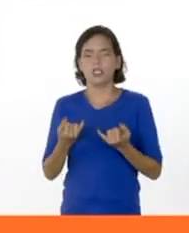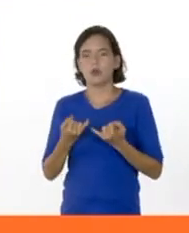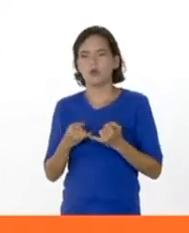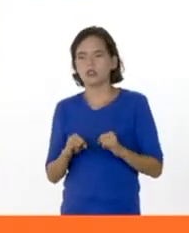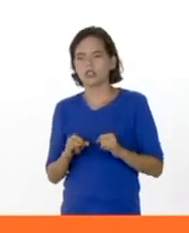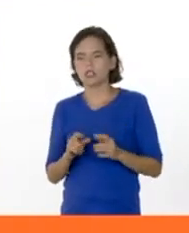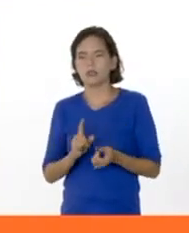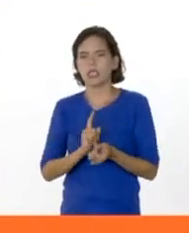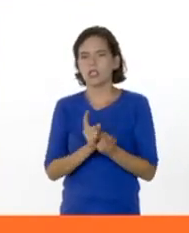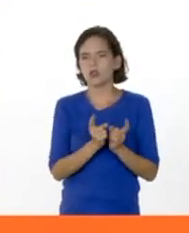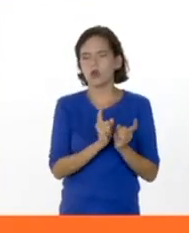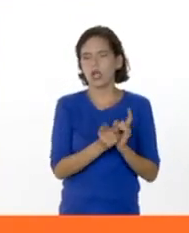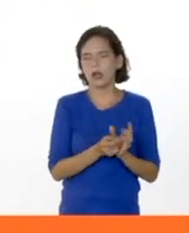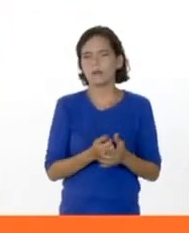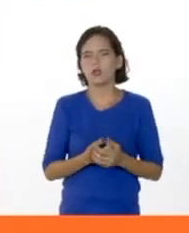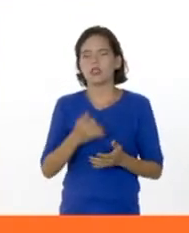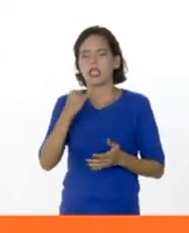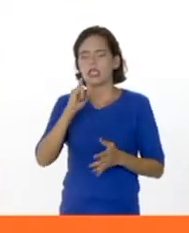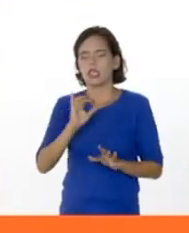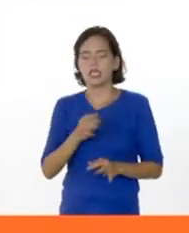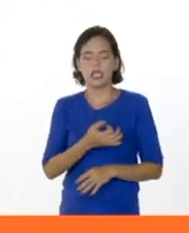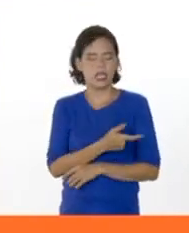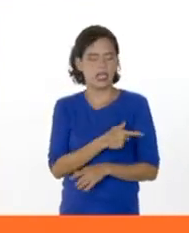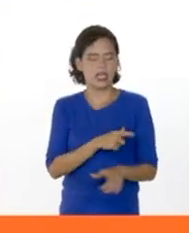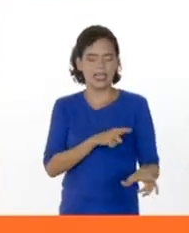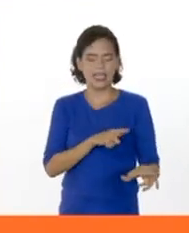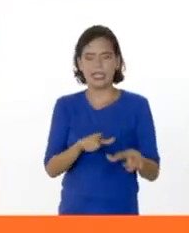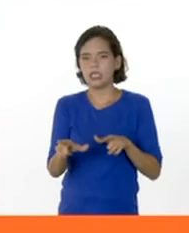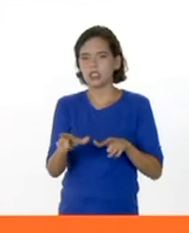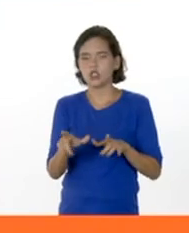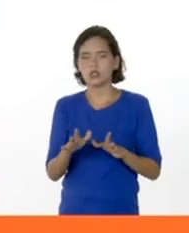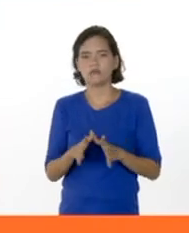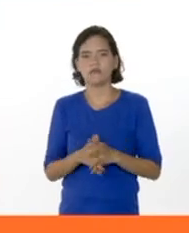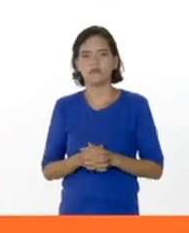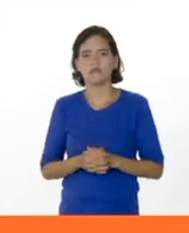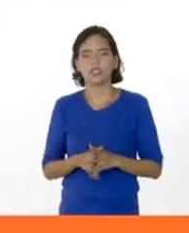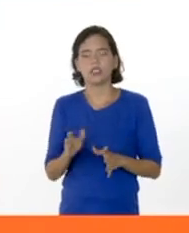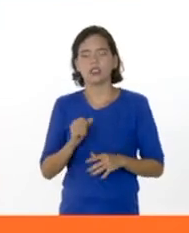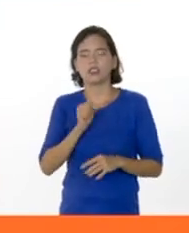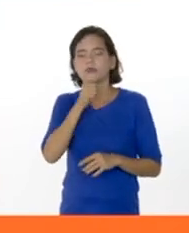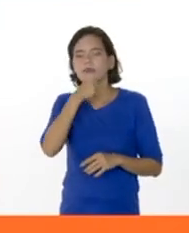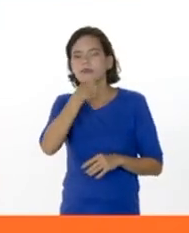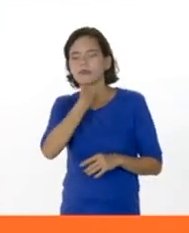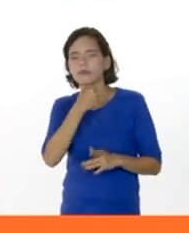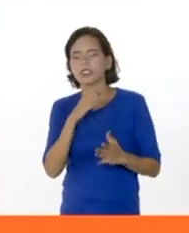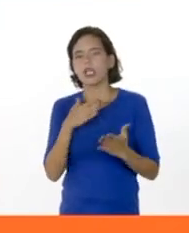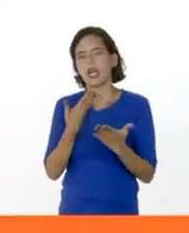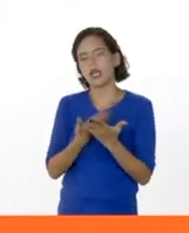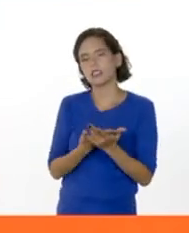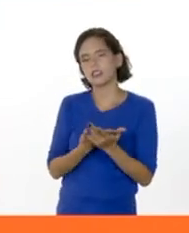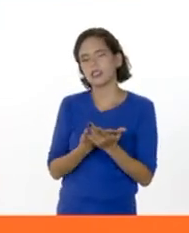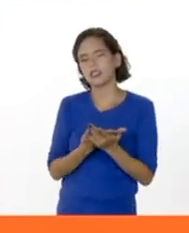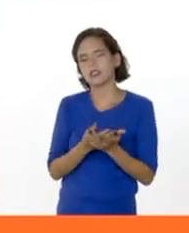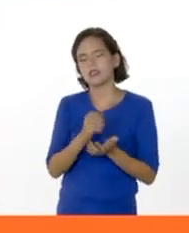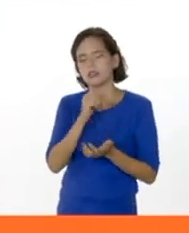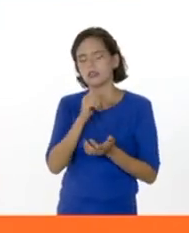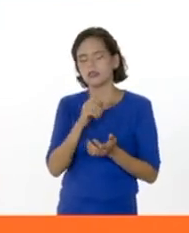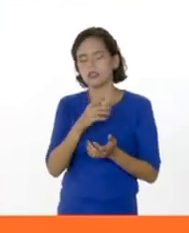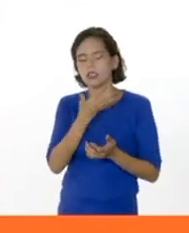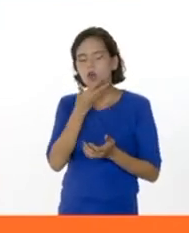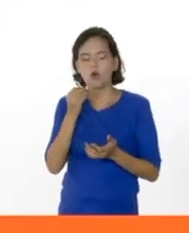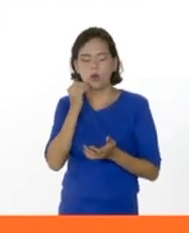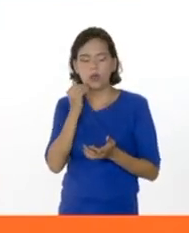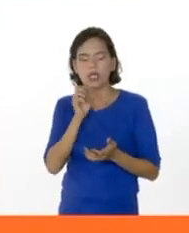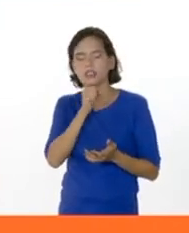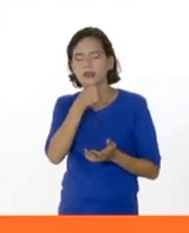remodelación, ya él queda totalmente listo desde la adultez hasta la vejez. Exacto. Y que la otra cosa